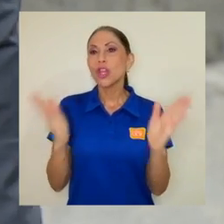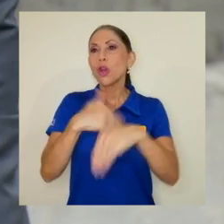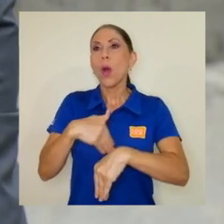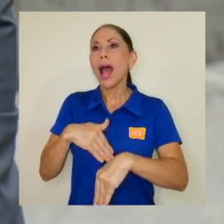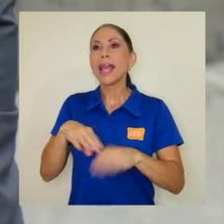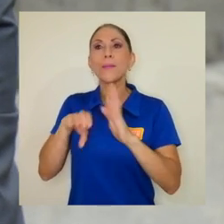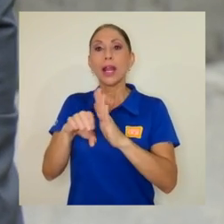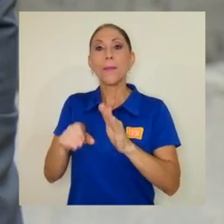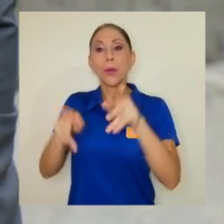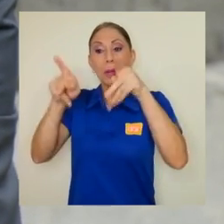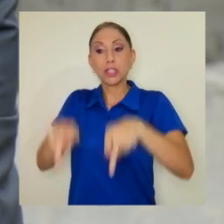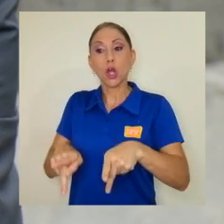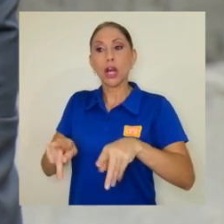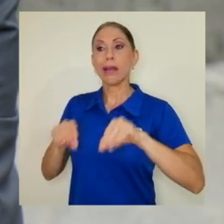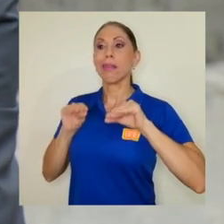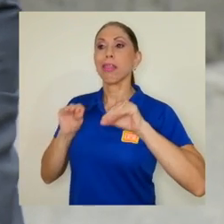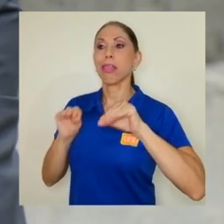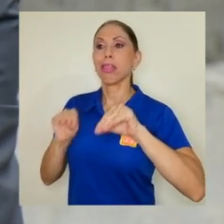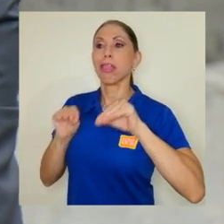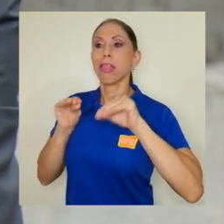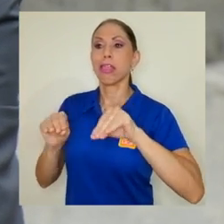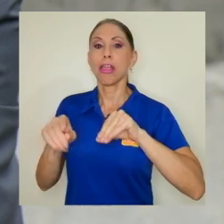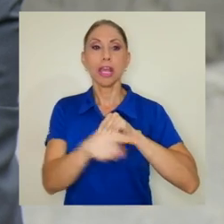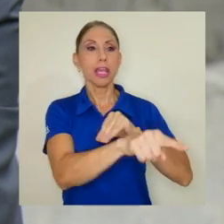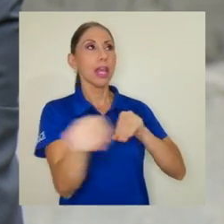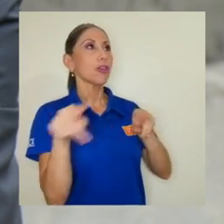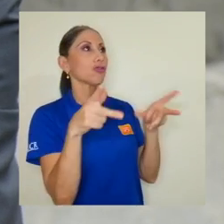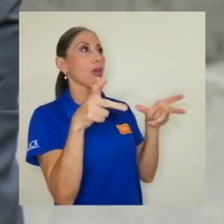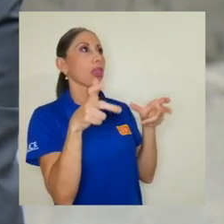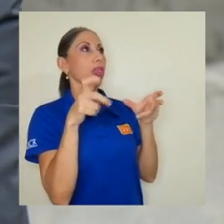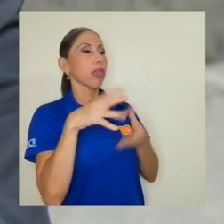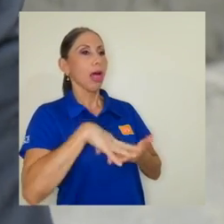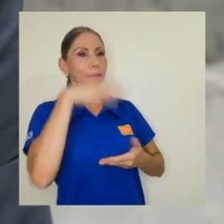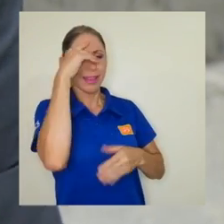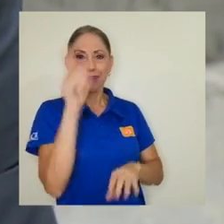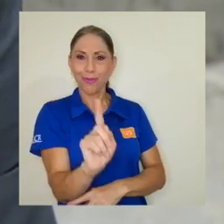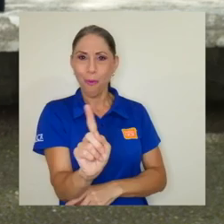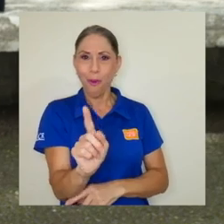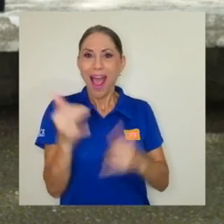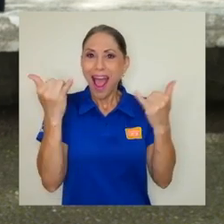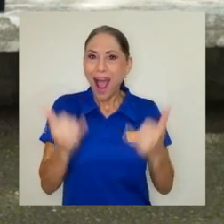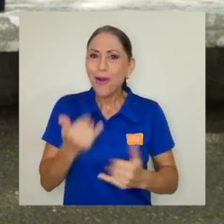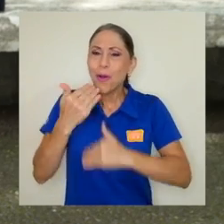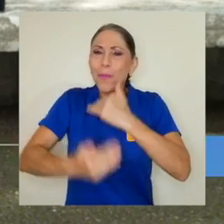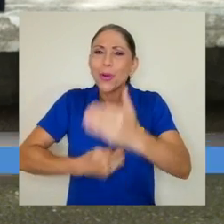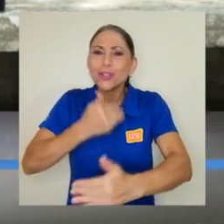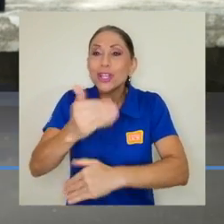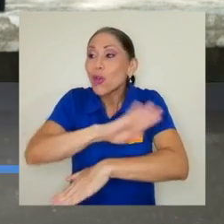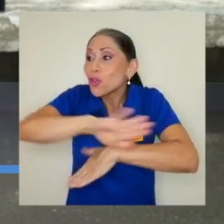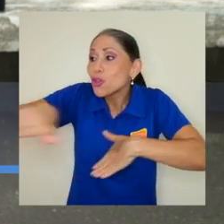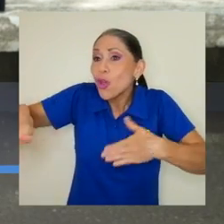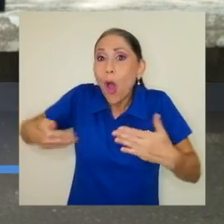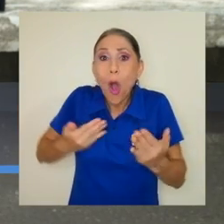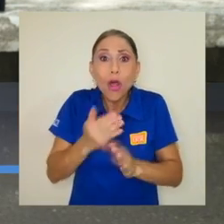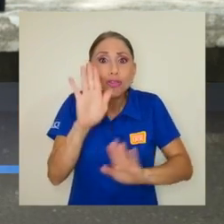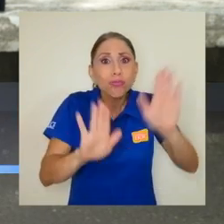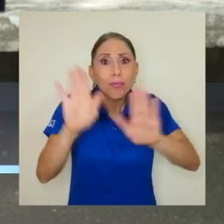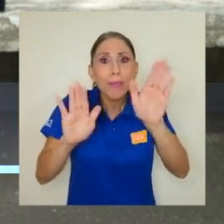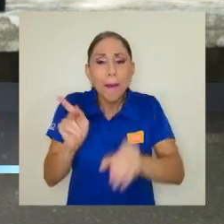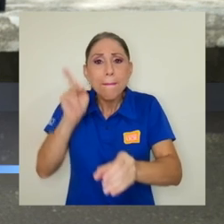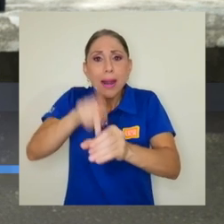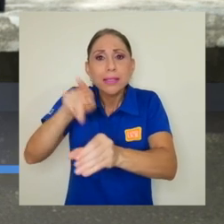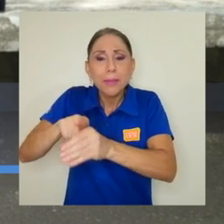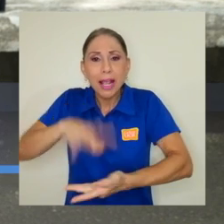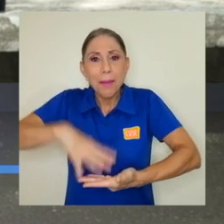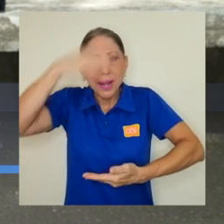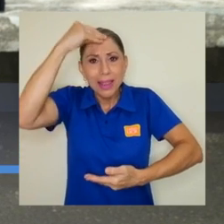de alguien que enseña, nada más, y los otros aprenden. Sino más bien que es un proceso complejo donde todos participan y